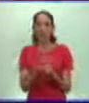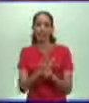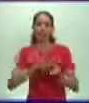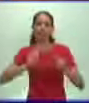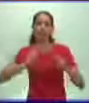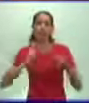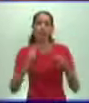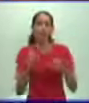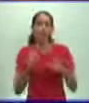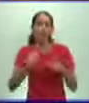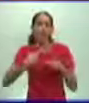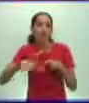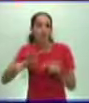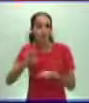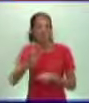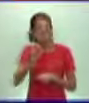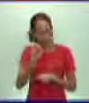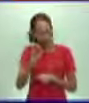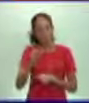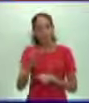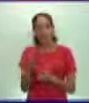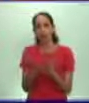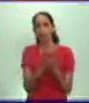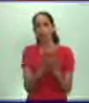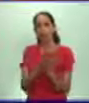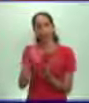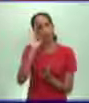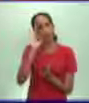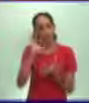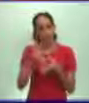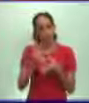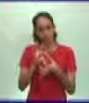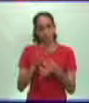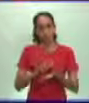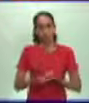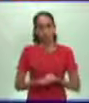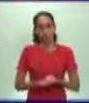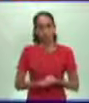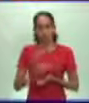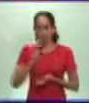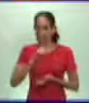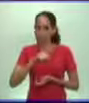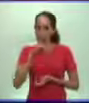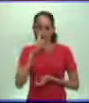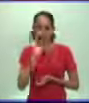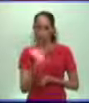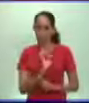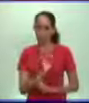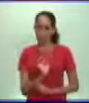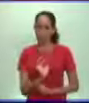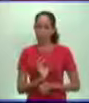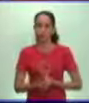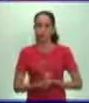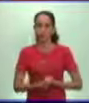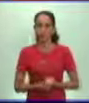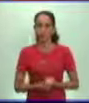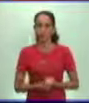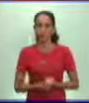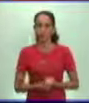en octavo grado van a estudiar y van a tener la posibilidad un poco de identificar, de caracterizar cuáles fueron los elementos